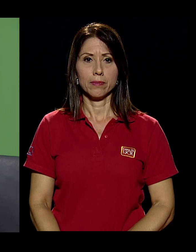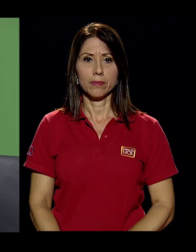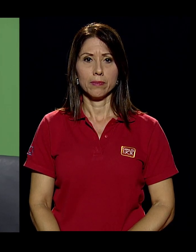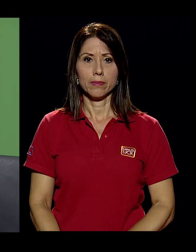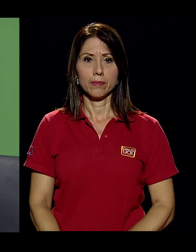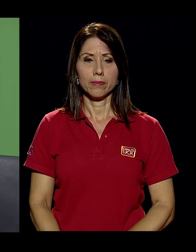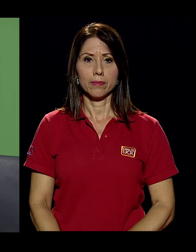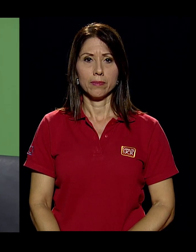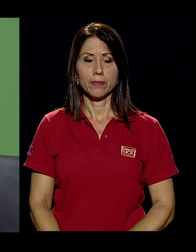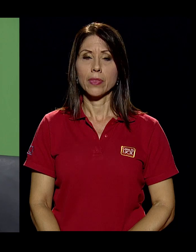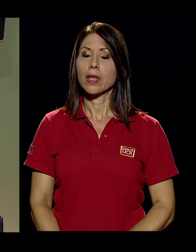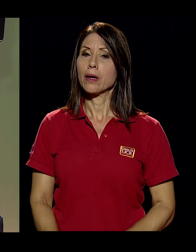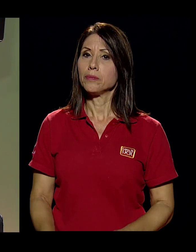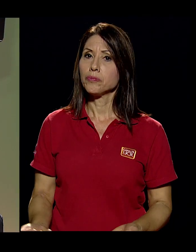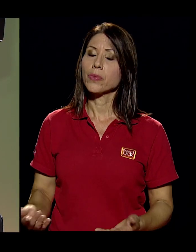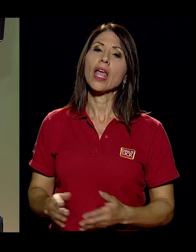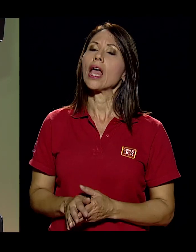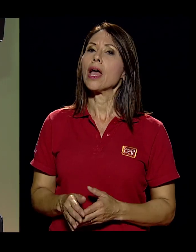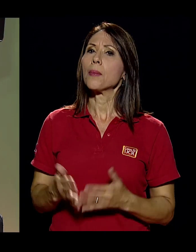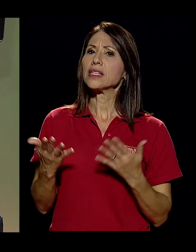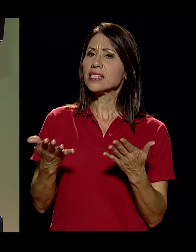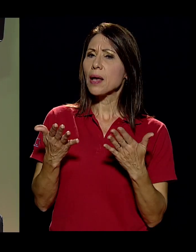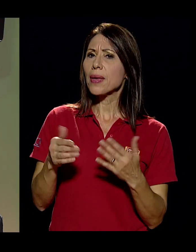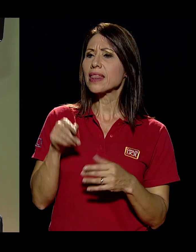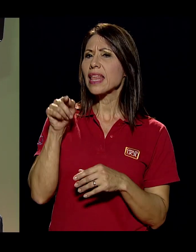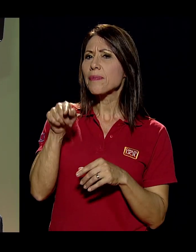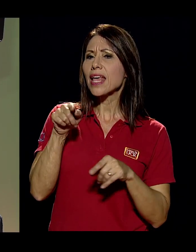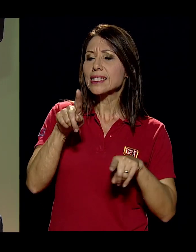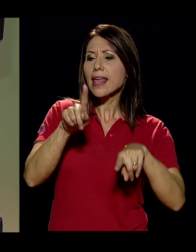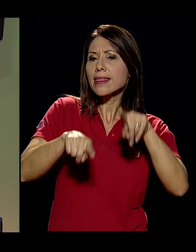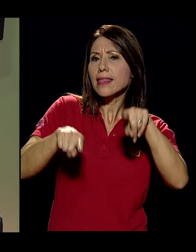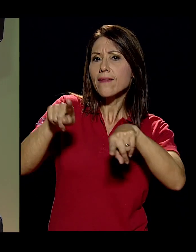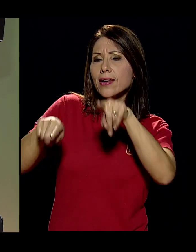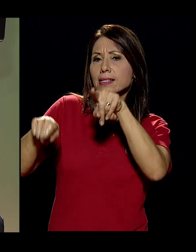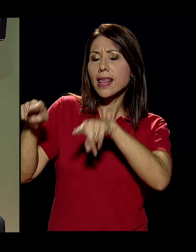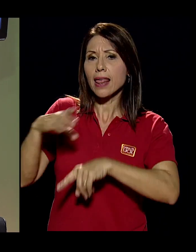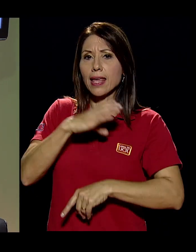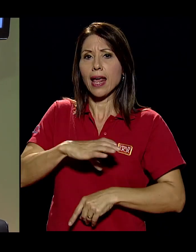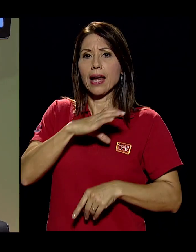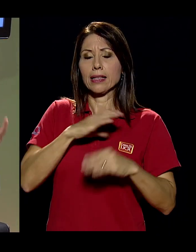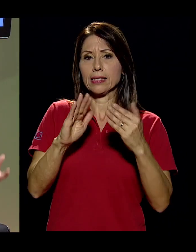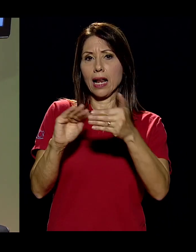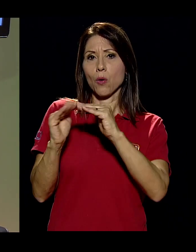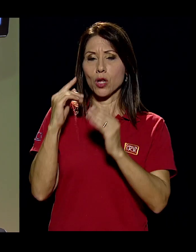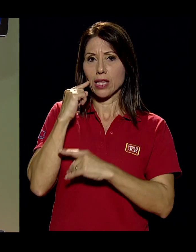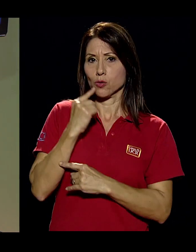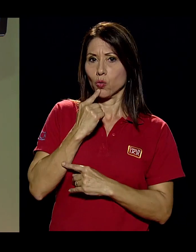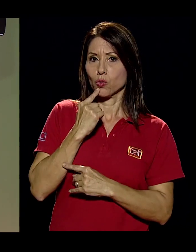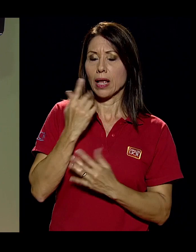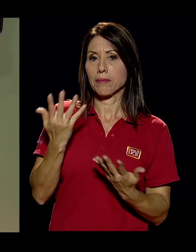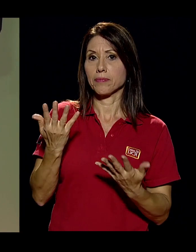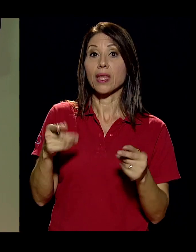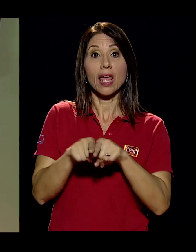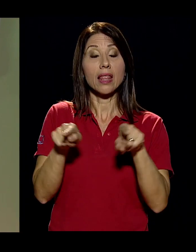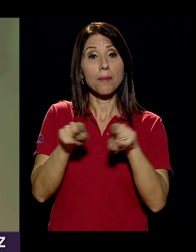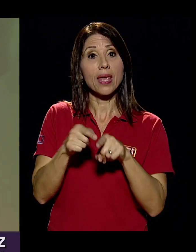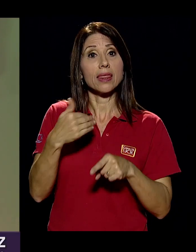lesco, con implante o cualquier forma de comunicación. Precisamente en esa diversidad que caracteriza a la comunidad sorda,